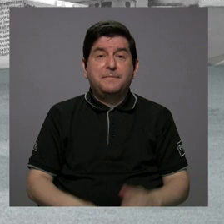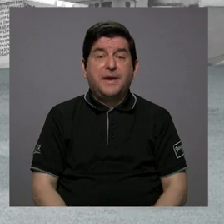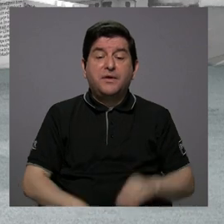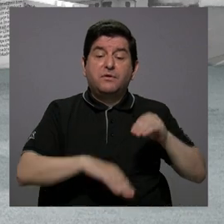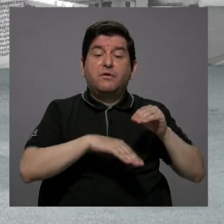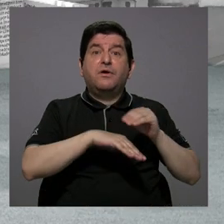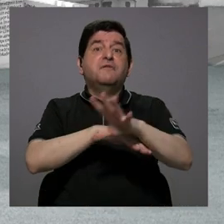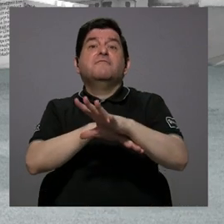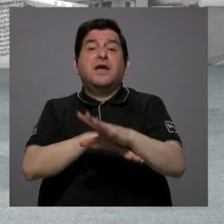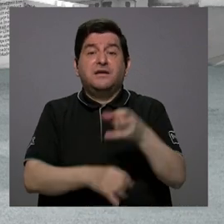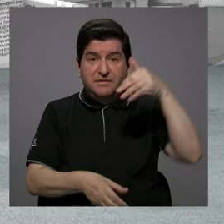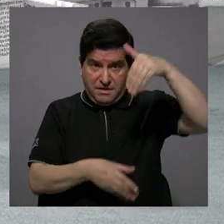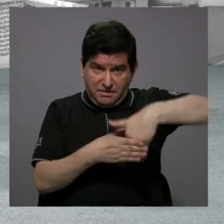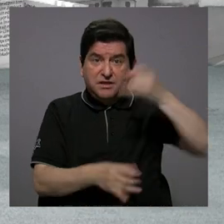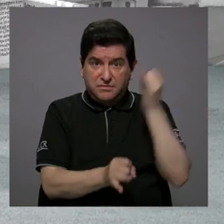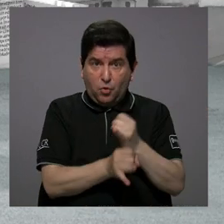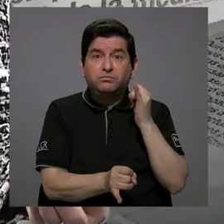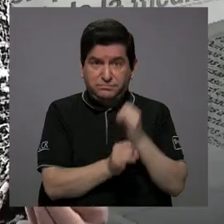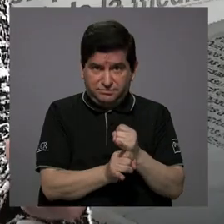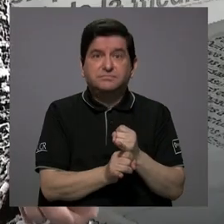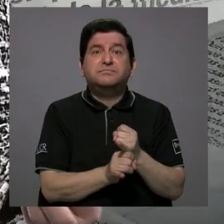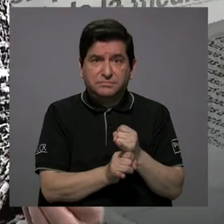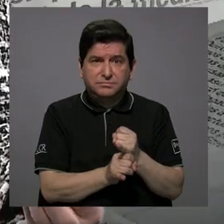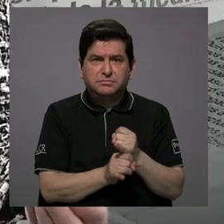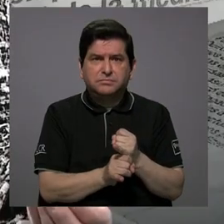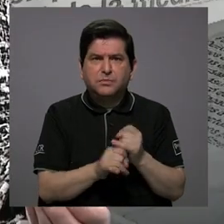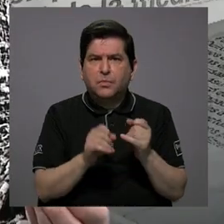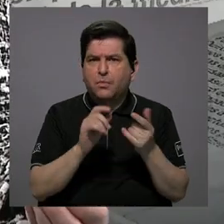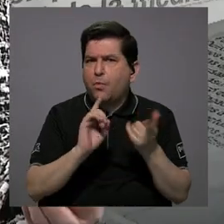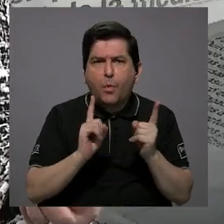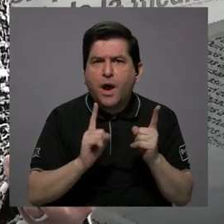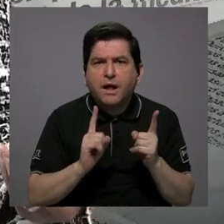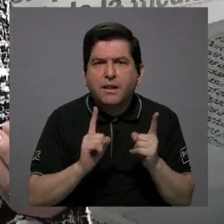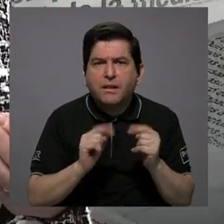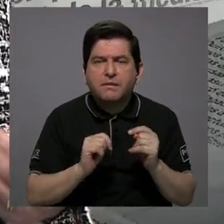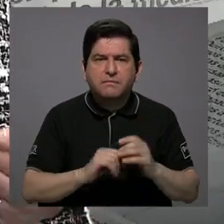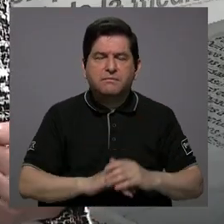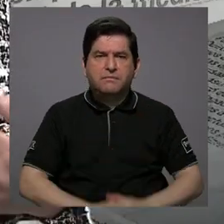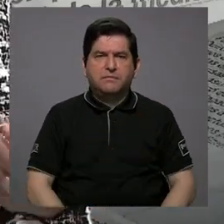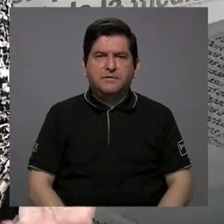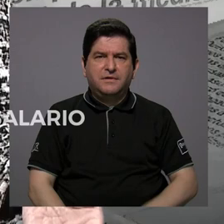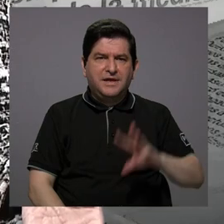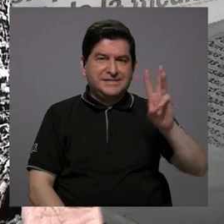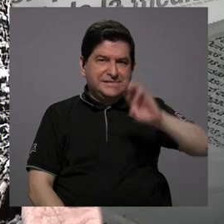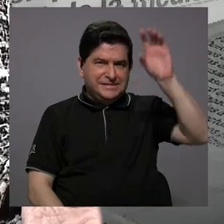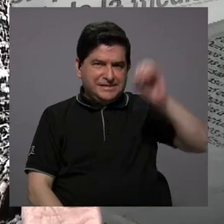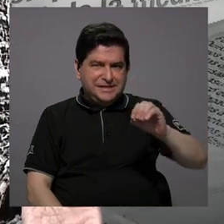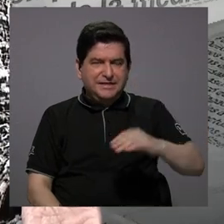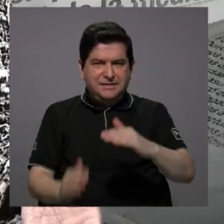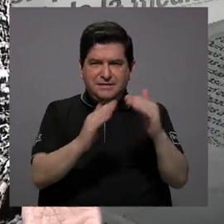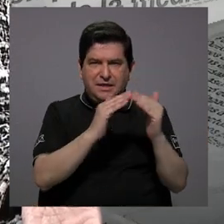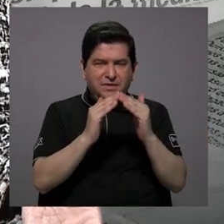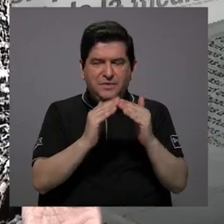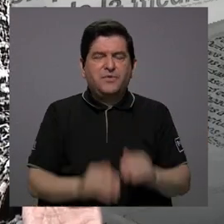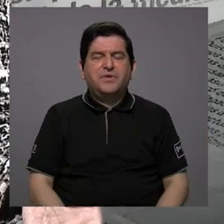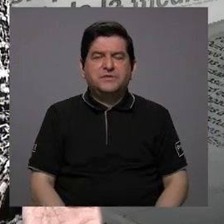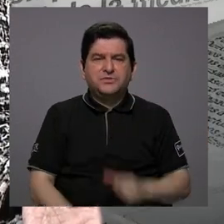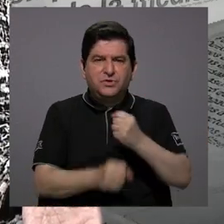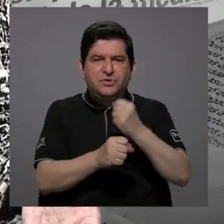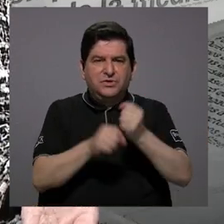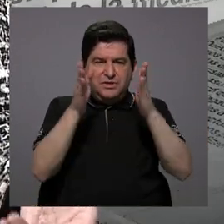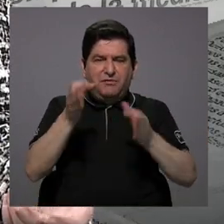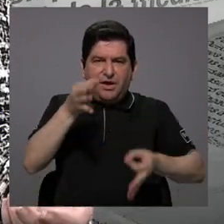repercusión a nivel institucional. ¿Cuál es esta repercusión? El 60% de la población judicial